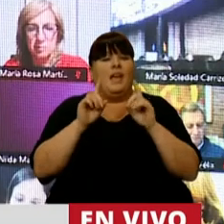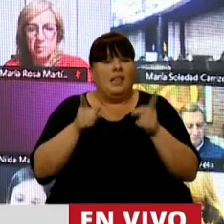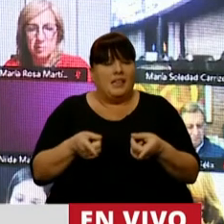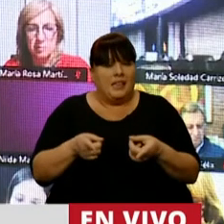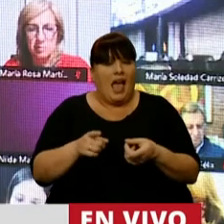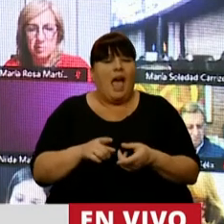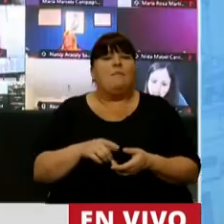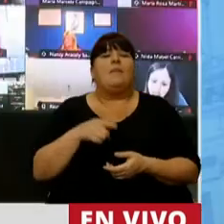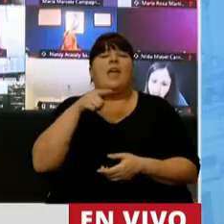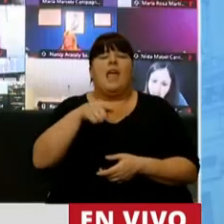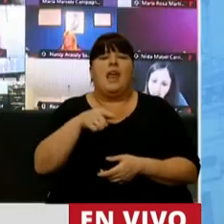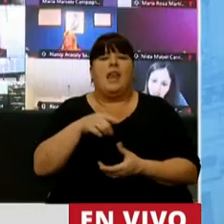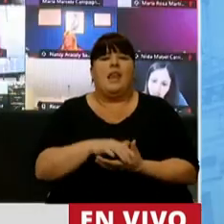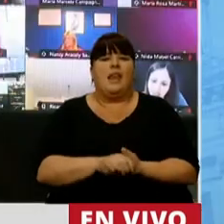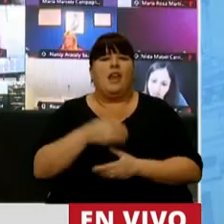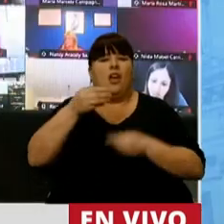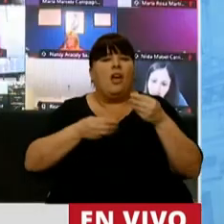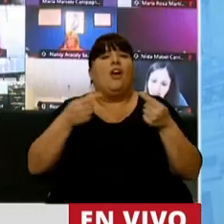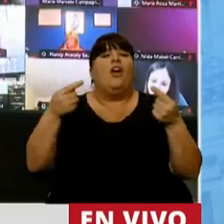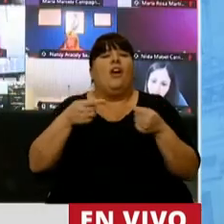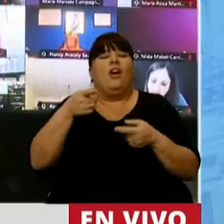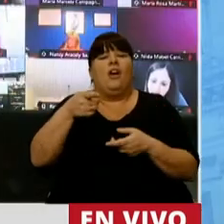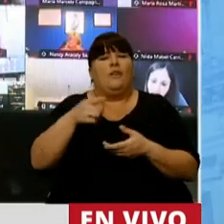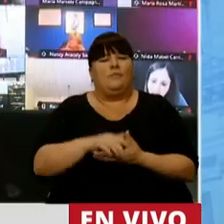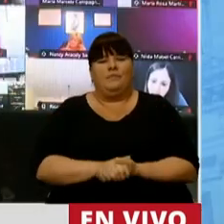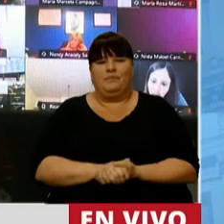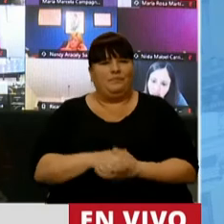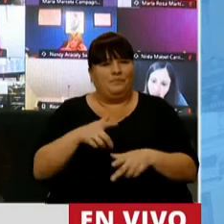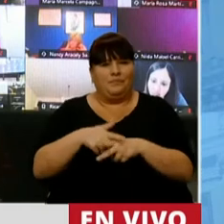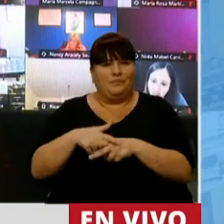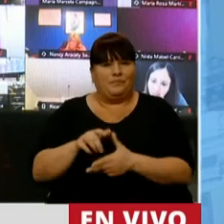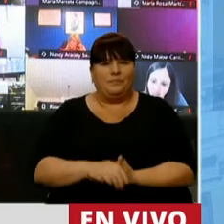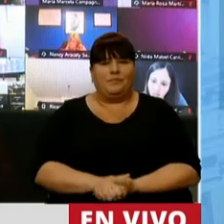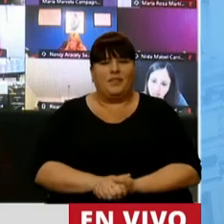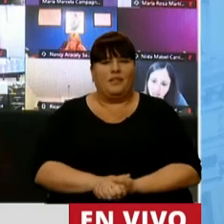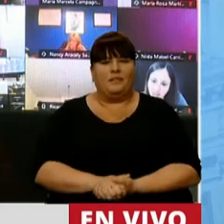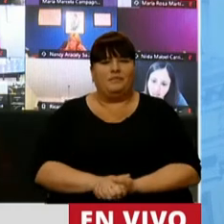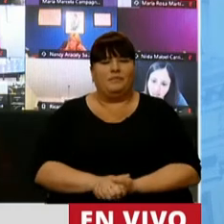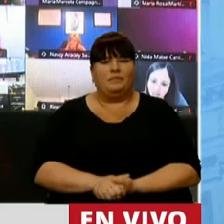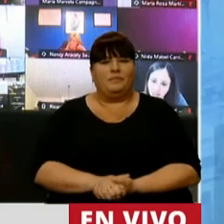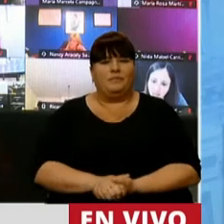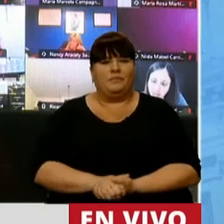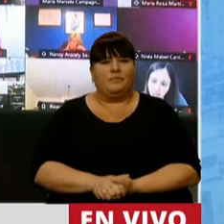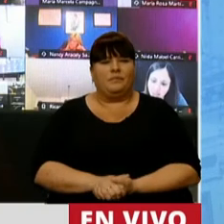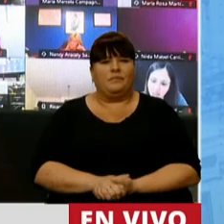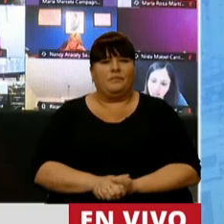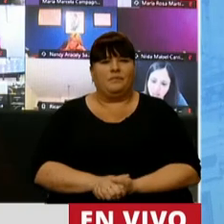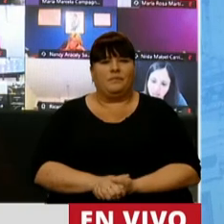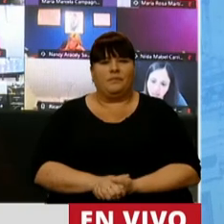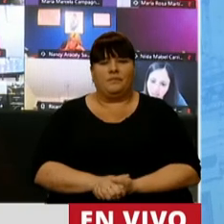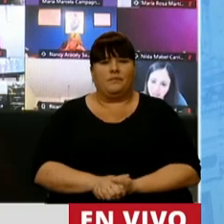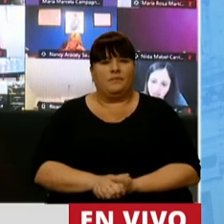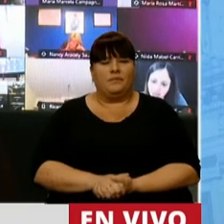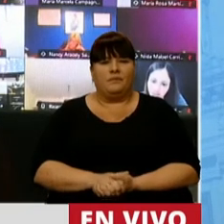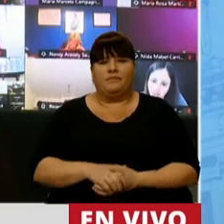va a contar con la luz de Francisco, porque Francisco, nuestro hermano, nos